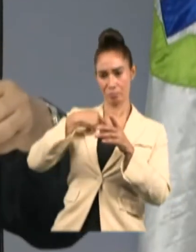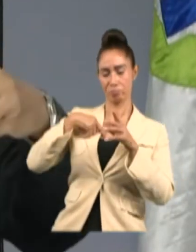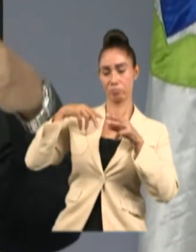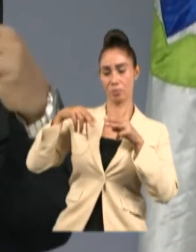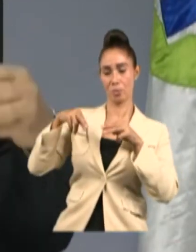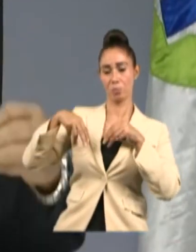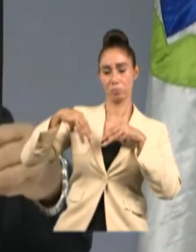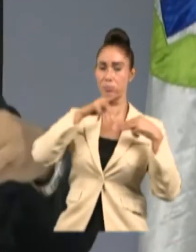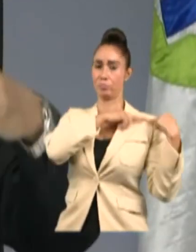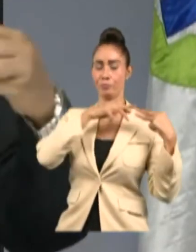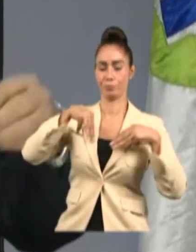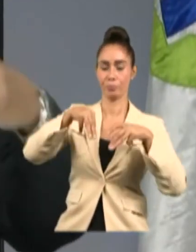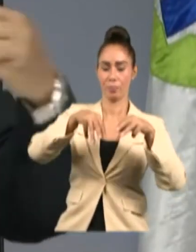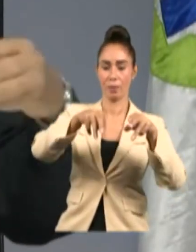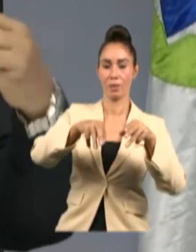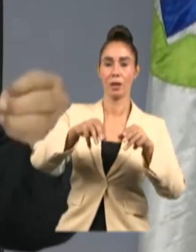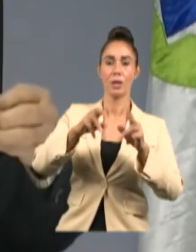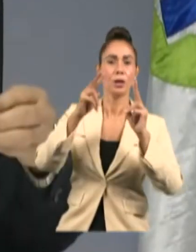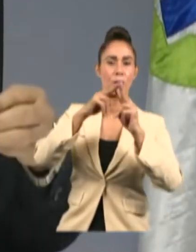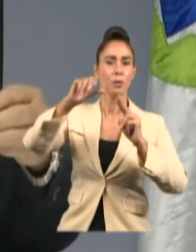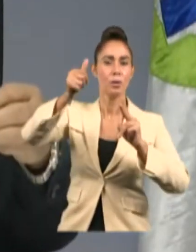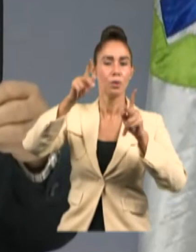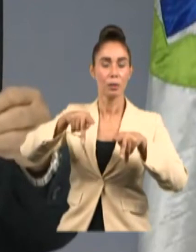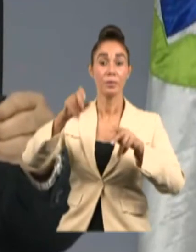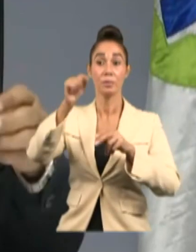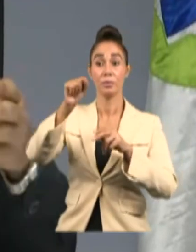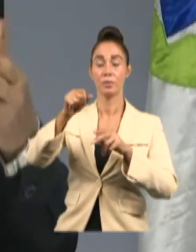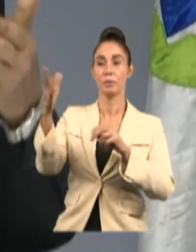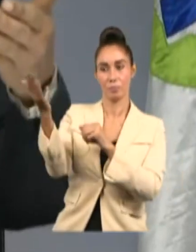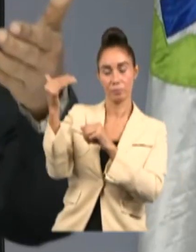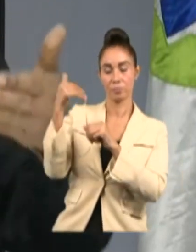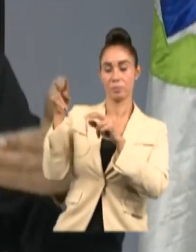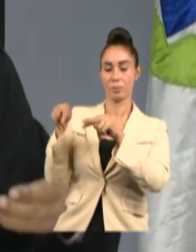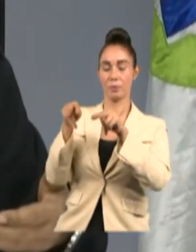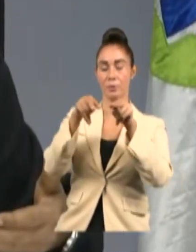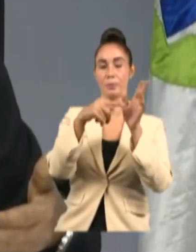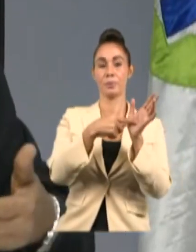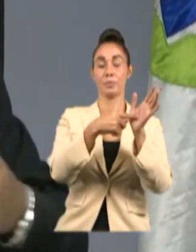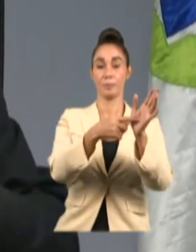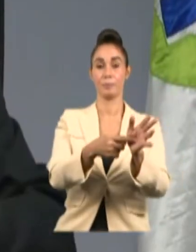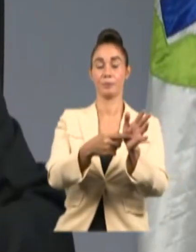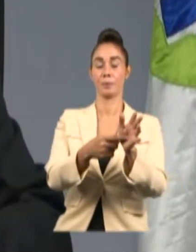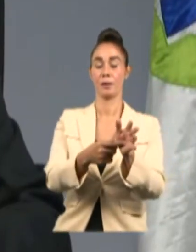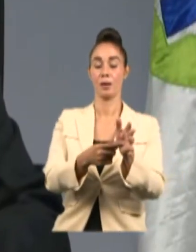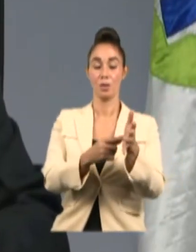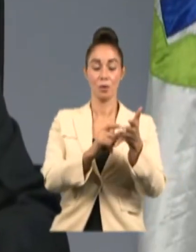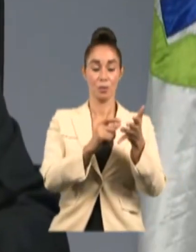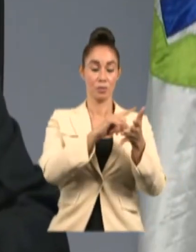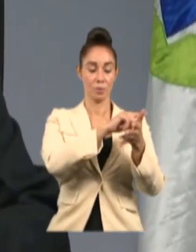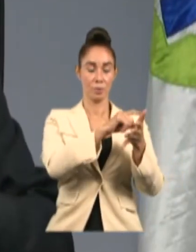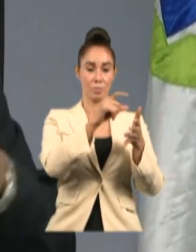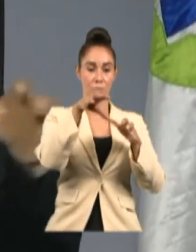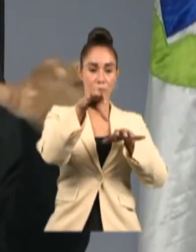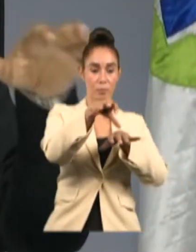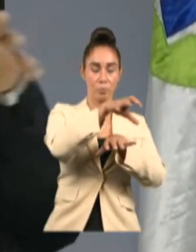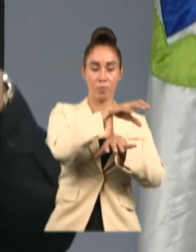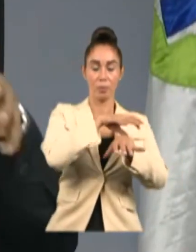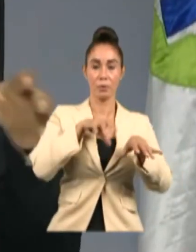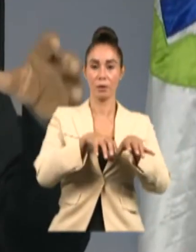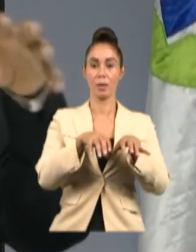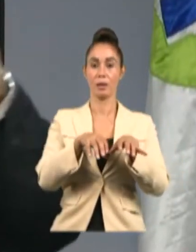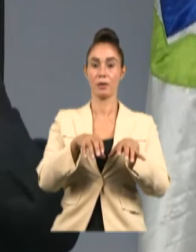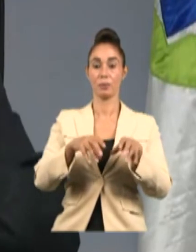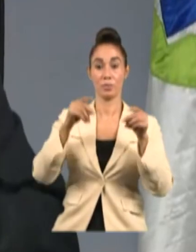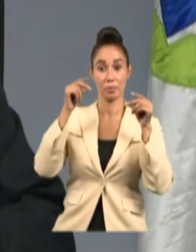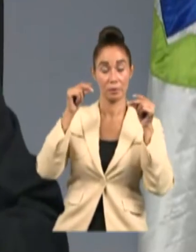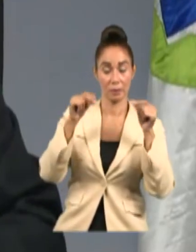y personas del barrio que participaron en la actividad. Como tenemos los mapas de contactos establecidos, pues vamos